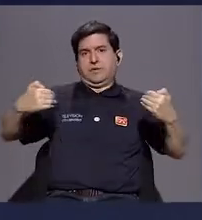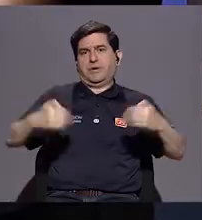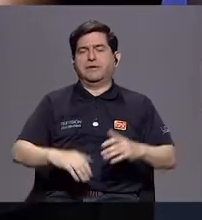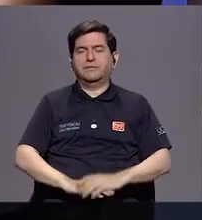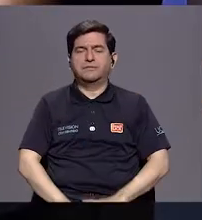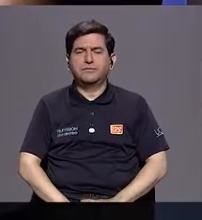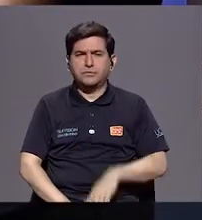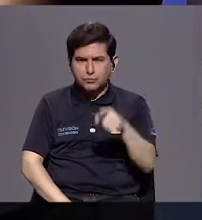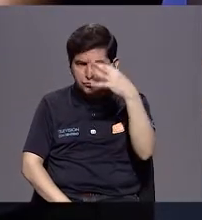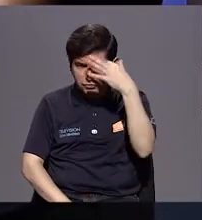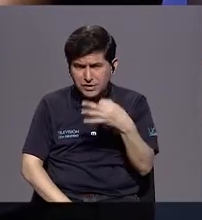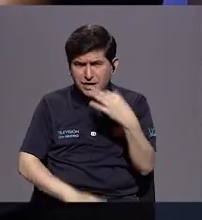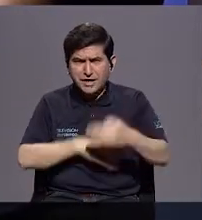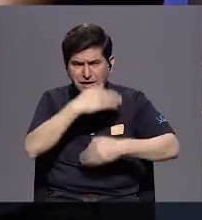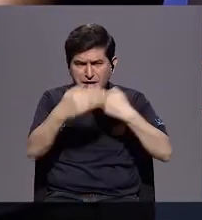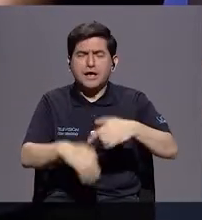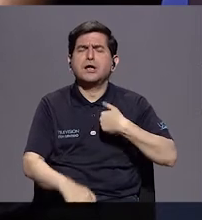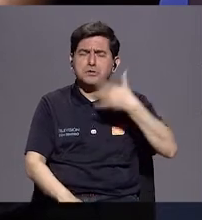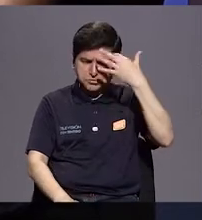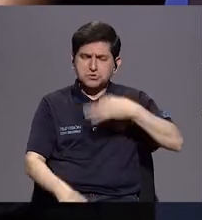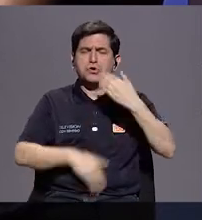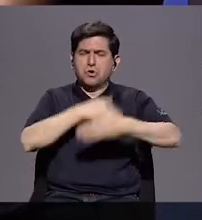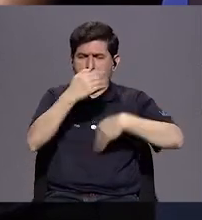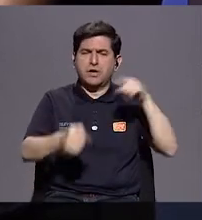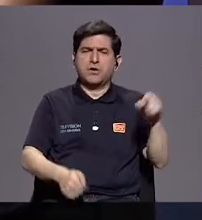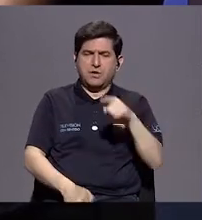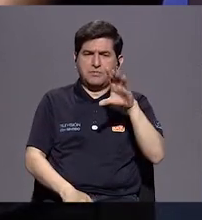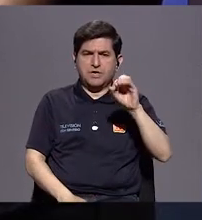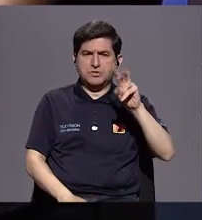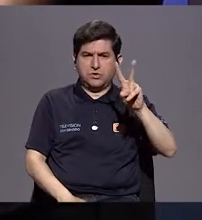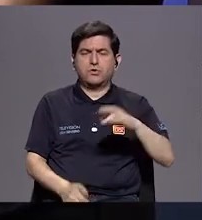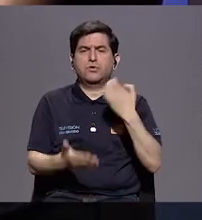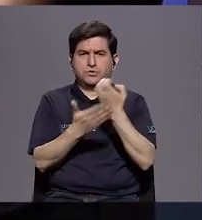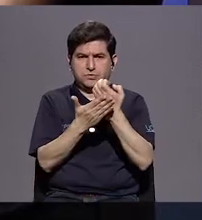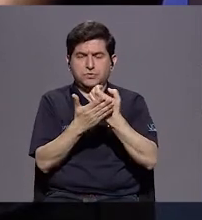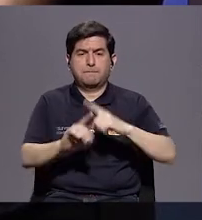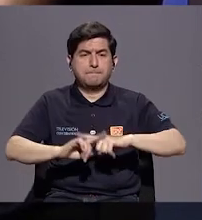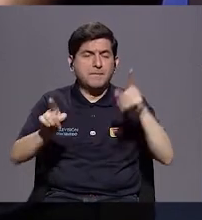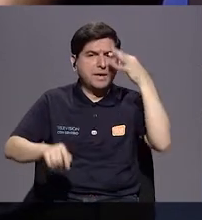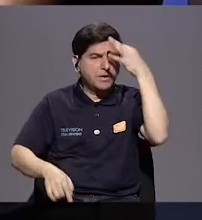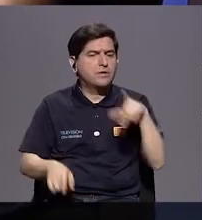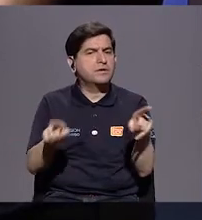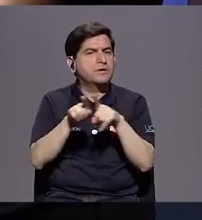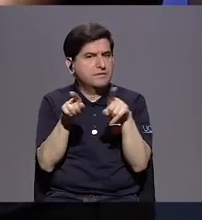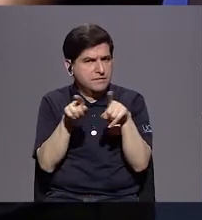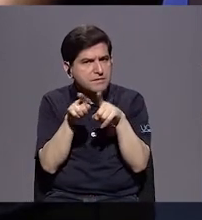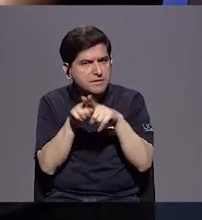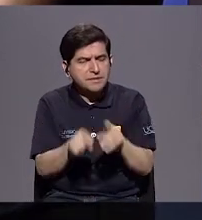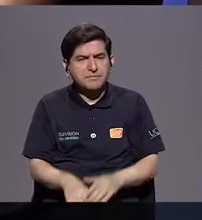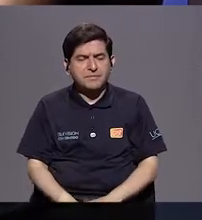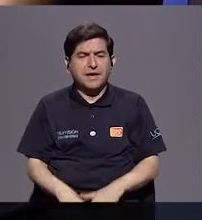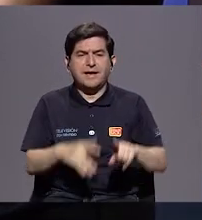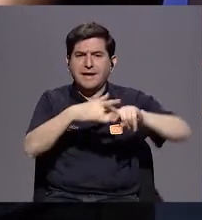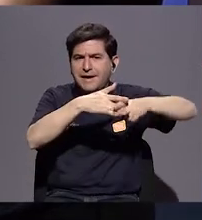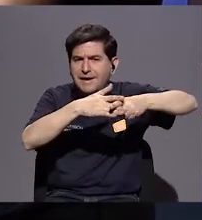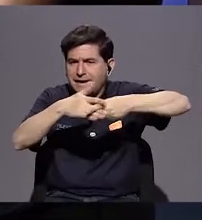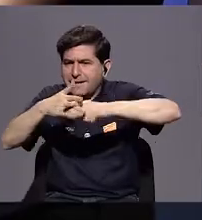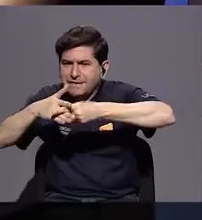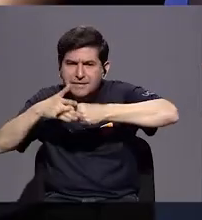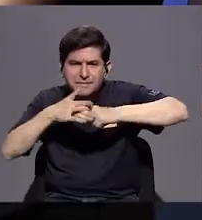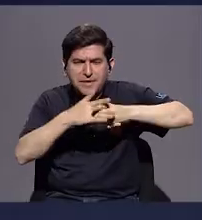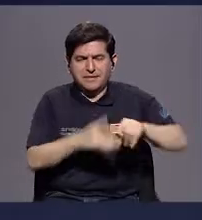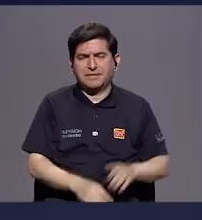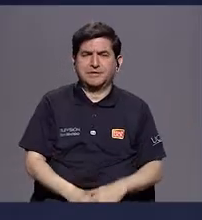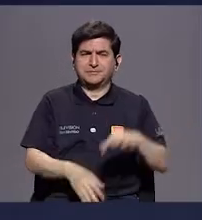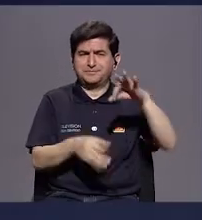¿usted sí cree en el proceso de descarbonización? creo en el proceso de descarbonización de la economía, sin embargo, hay que apostar mucho también a dar las herramientas